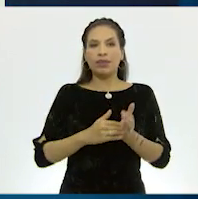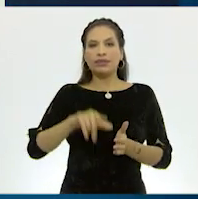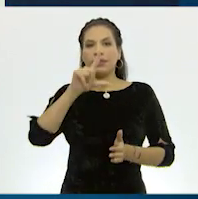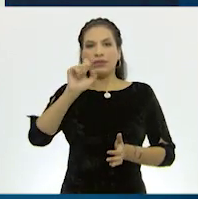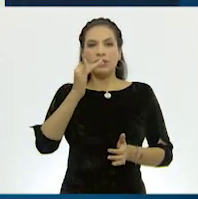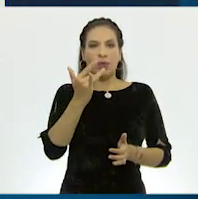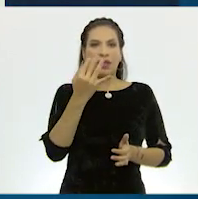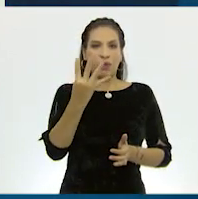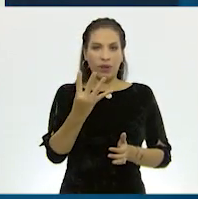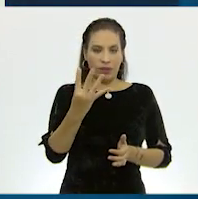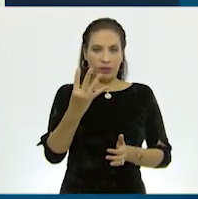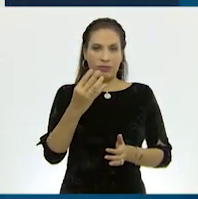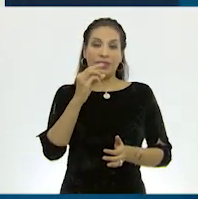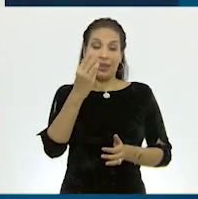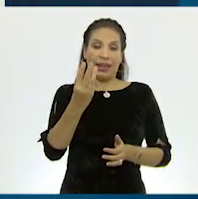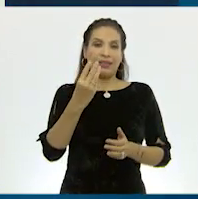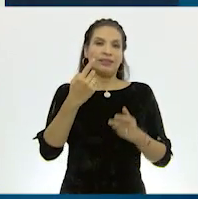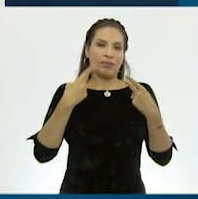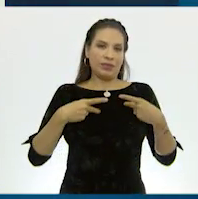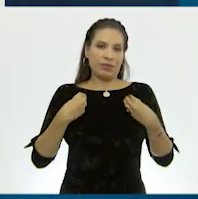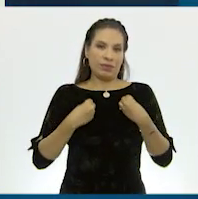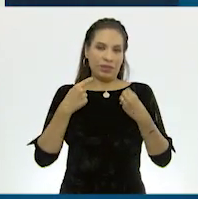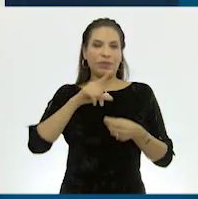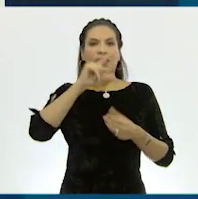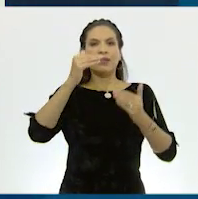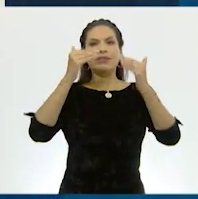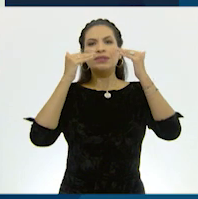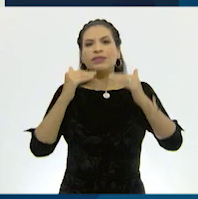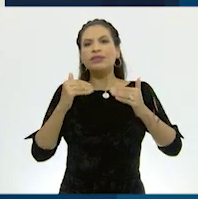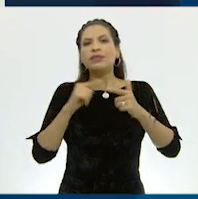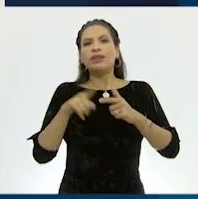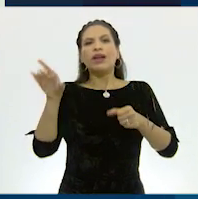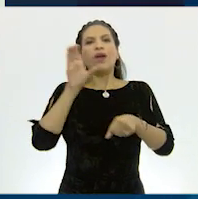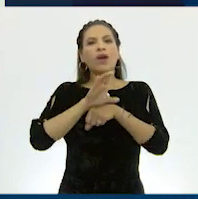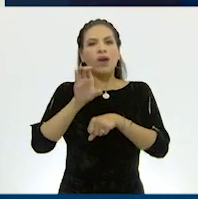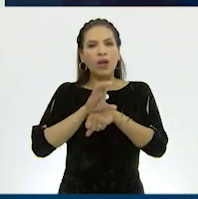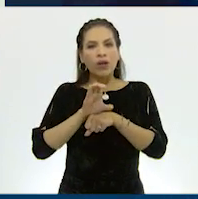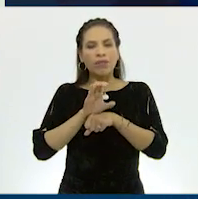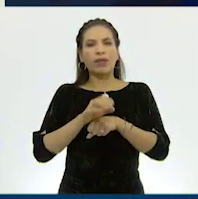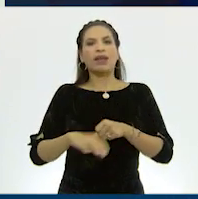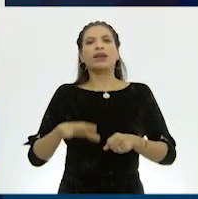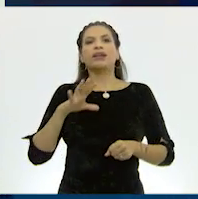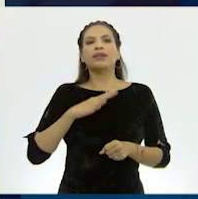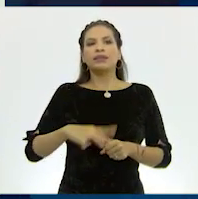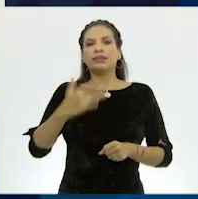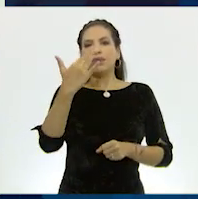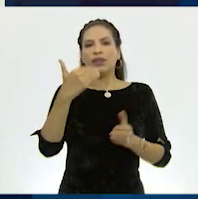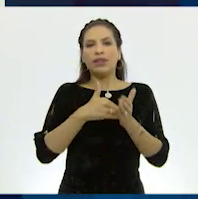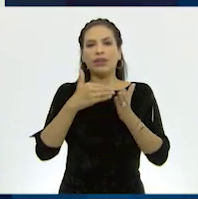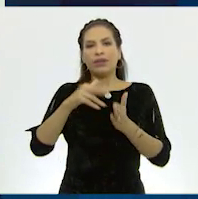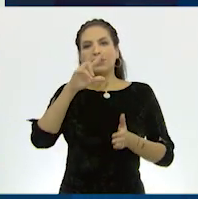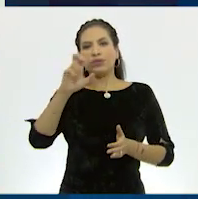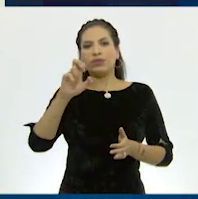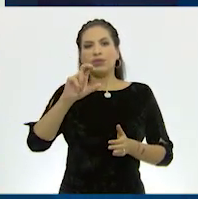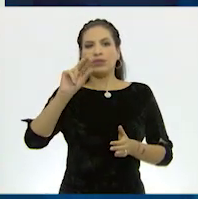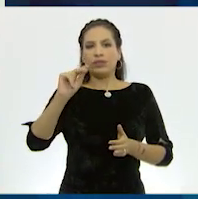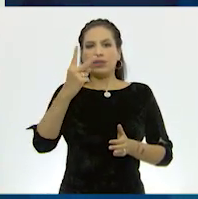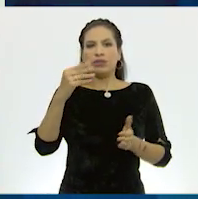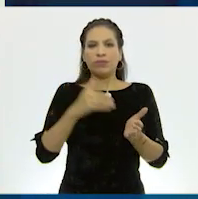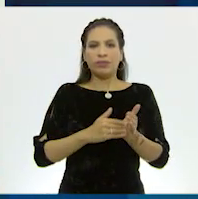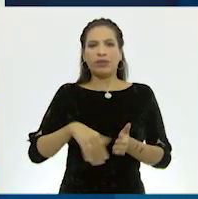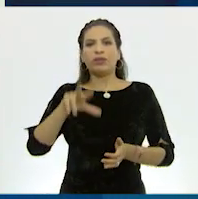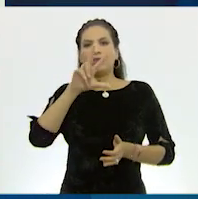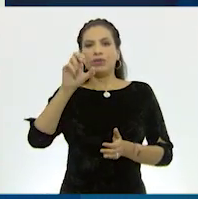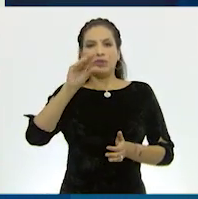.753 habitantes. Y le siguen en orden Colombia con 50.882